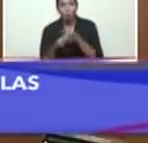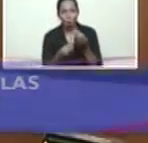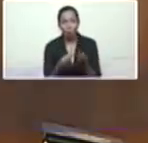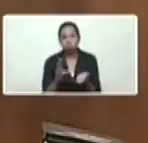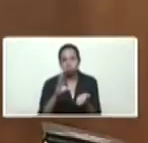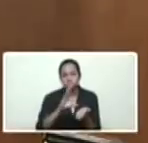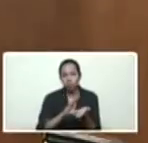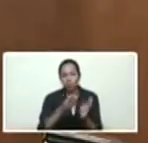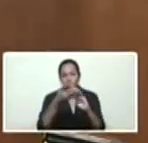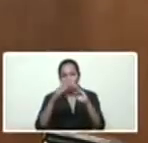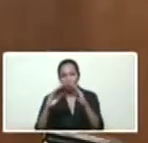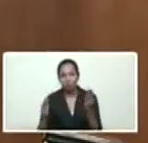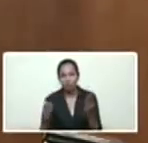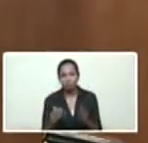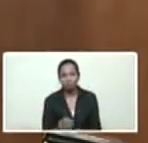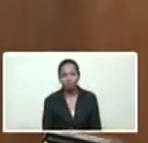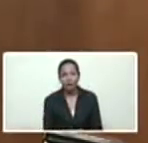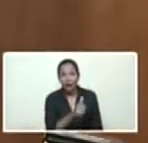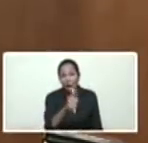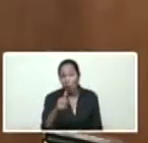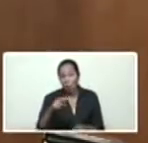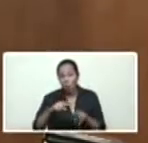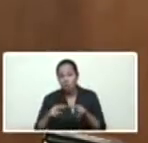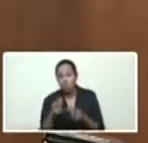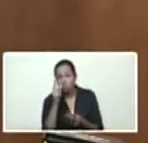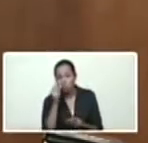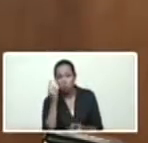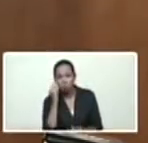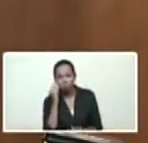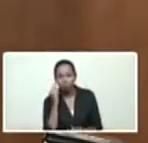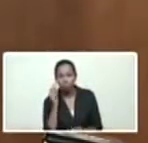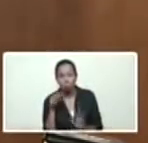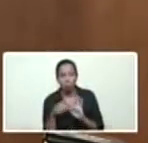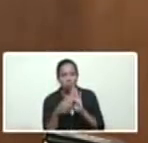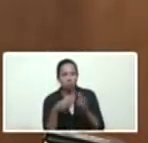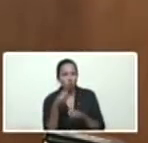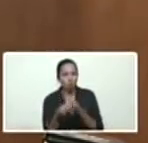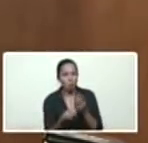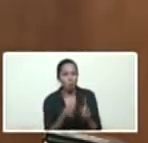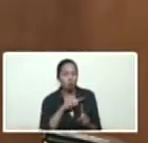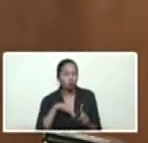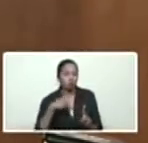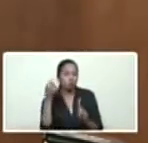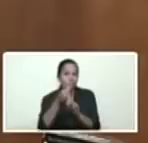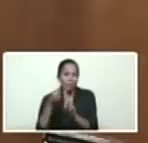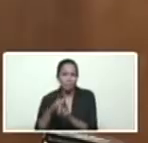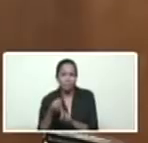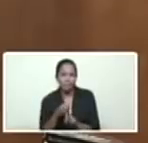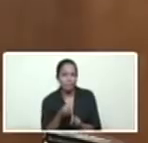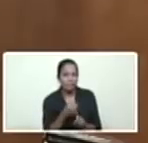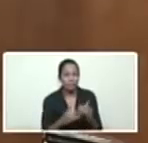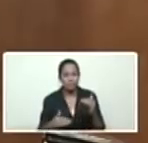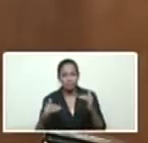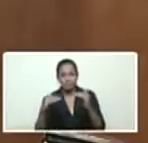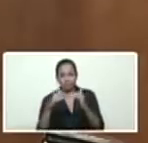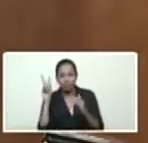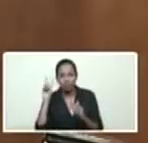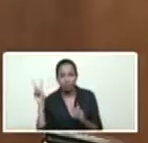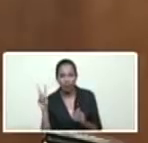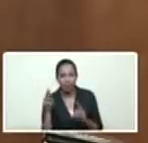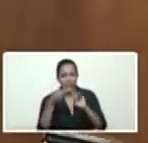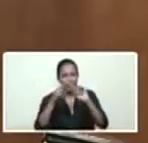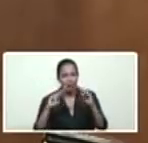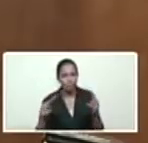y nuestros niños y niñas explicándoles la batalla que estamos dando por la estabilidad, por la paz del país y el ataque terrorista que hemos sido